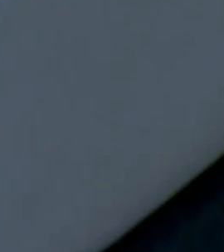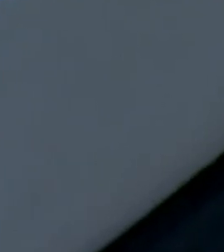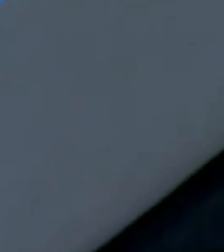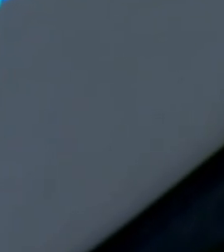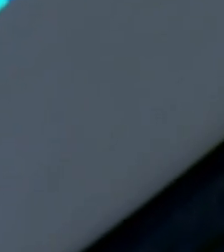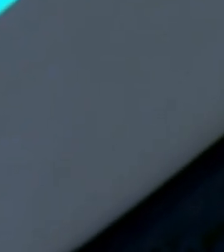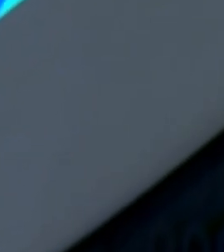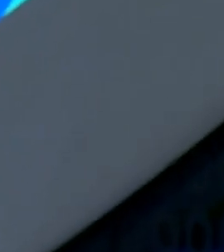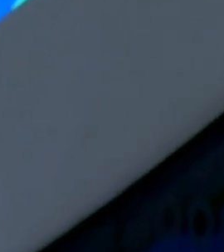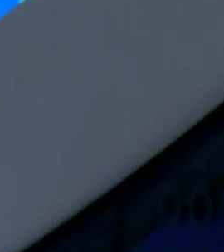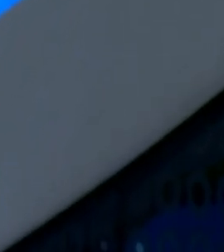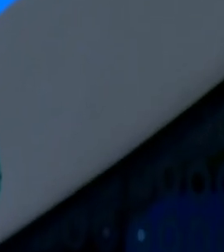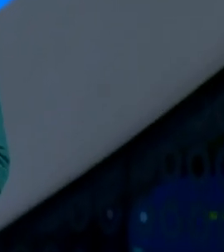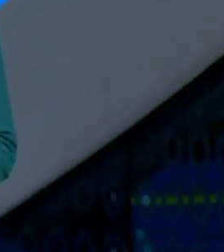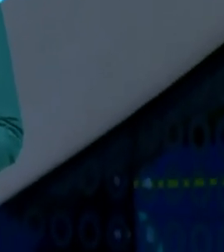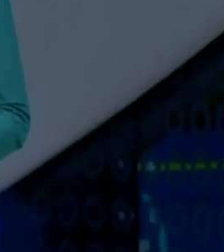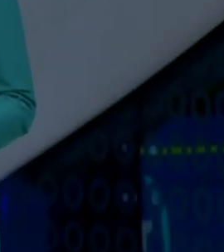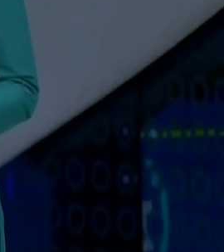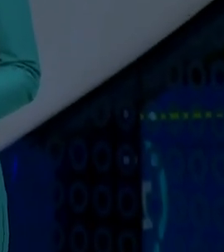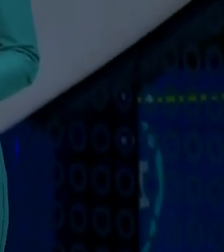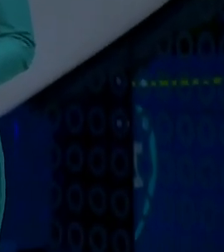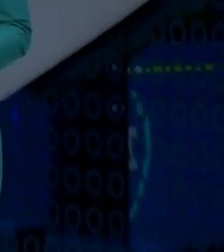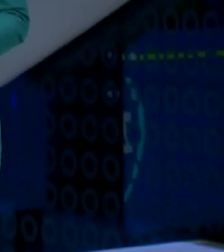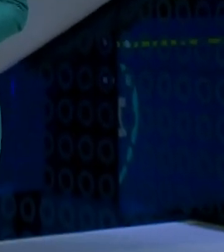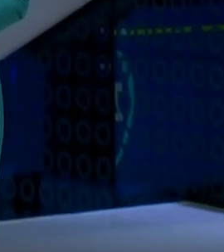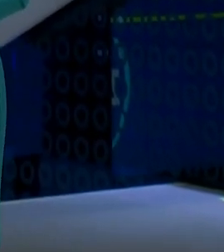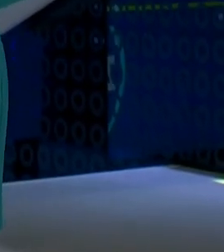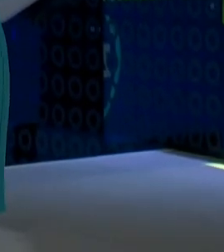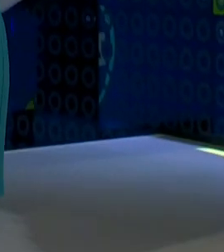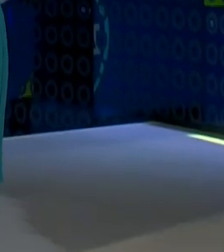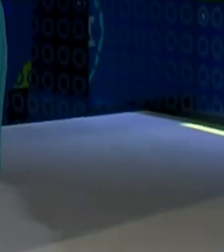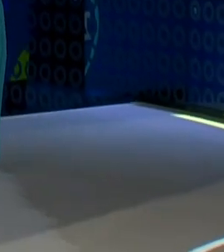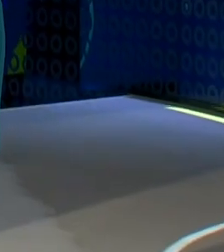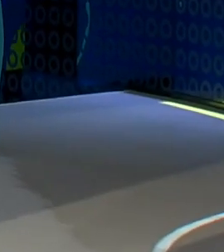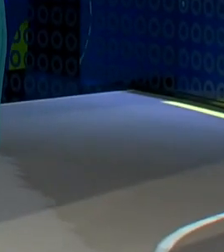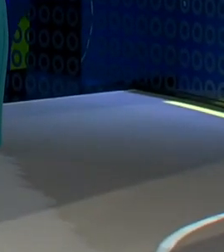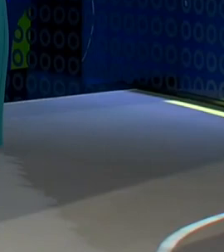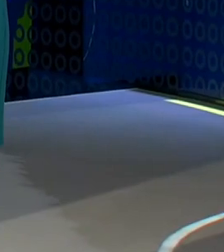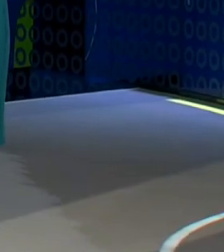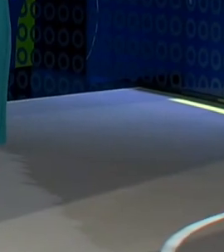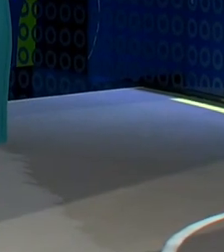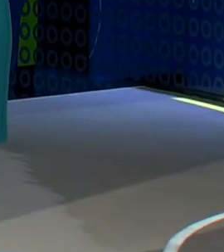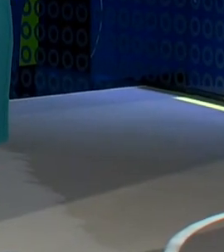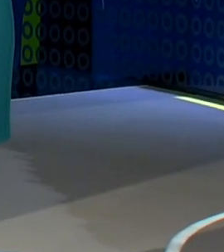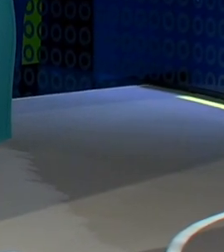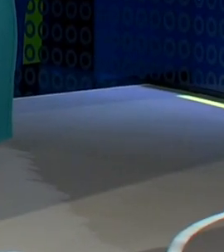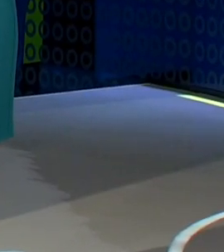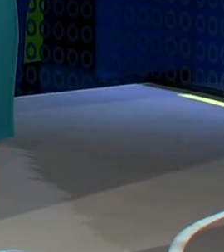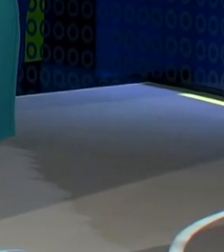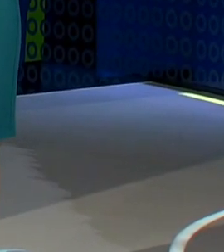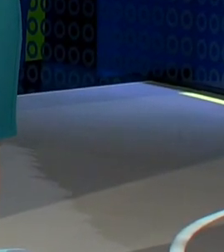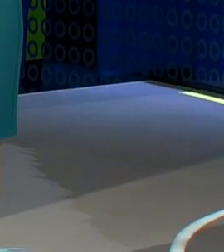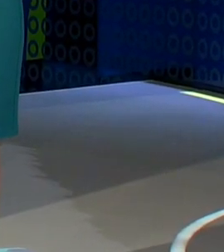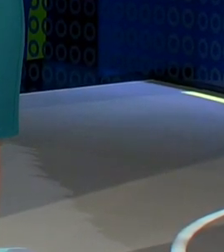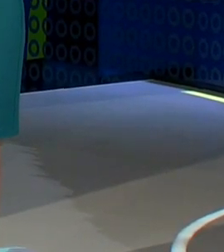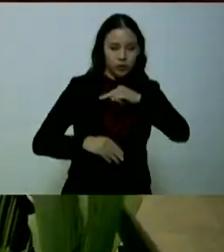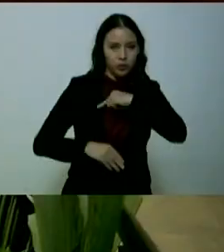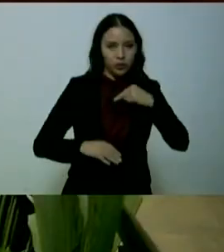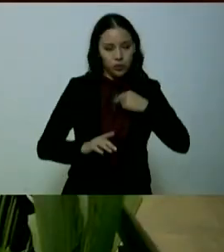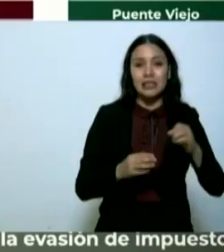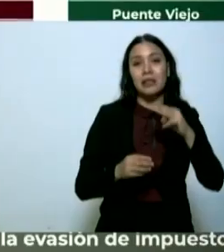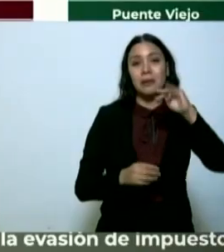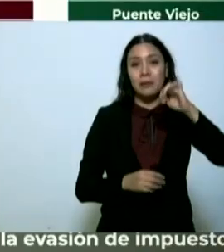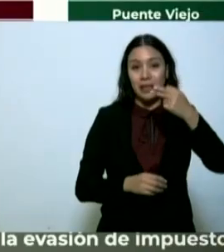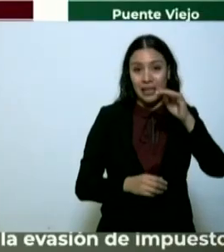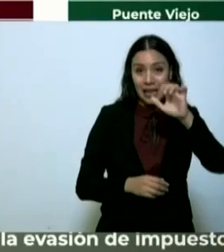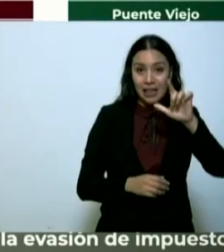Vamos a Ciudad Victoria, ahí fue presentado el plan de ayuda a Tamaulipas. Este plan está basado en el trabajo coordinado del gobierno estatal y el federal.